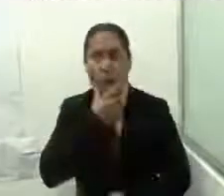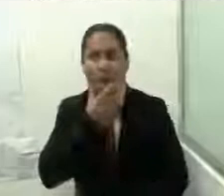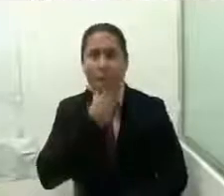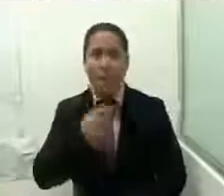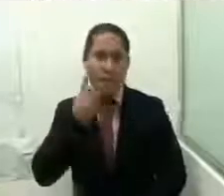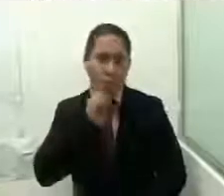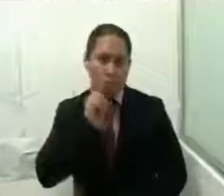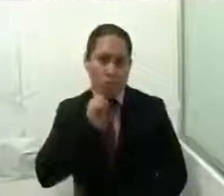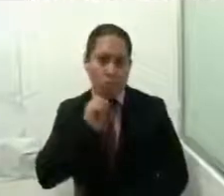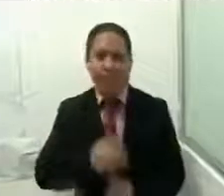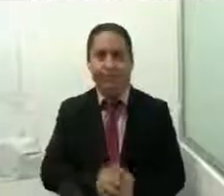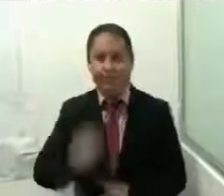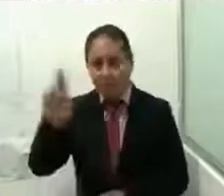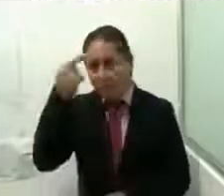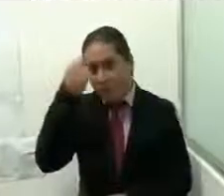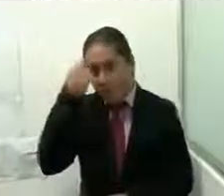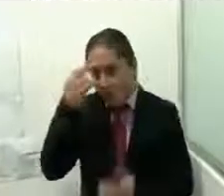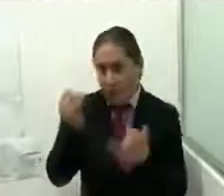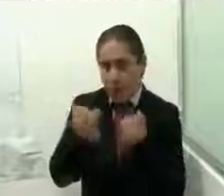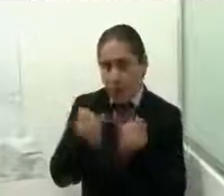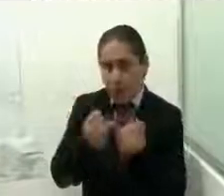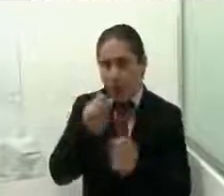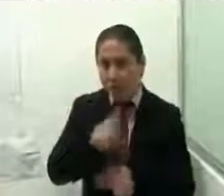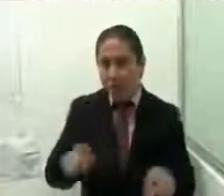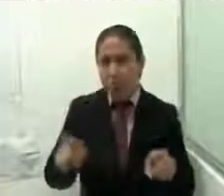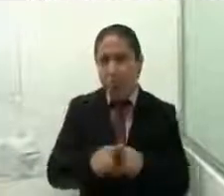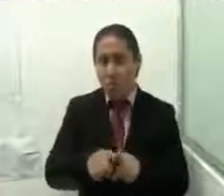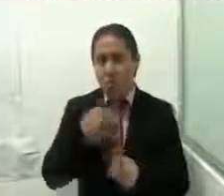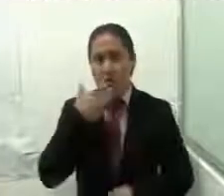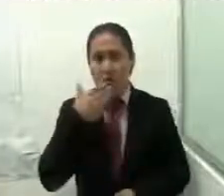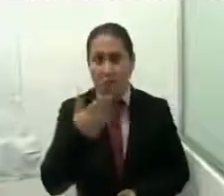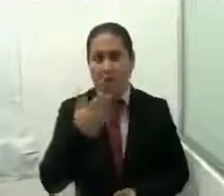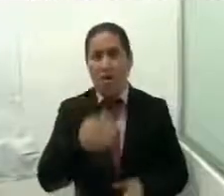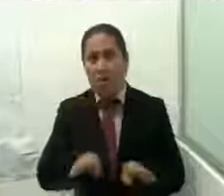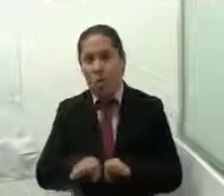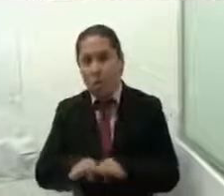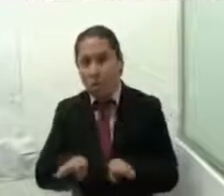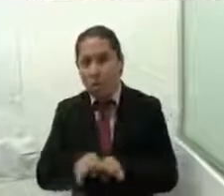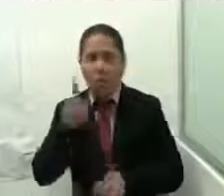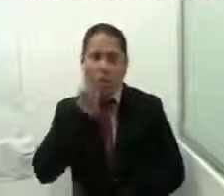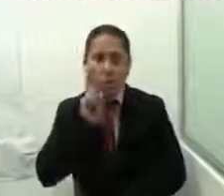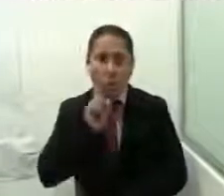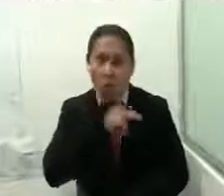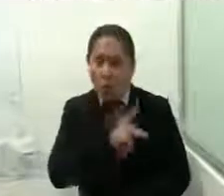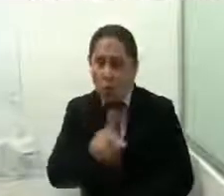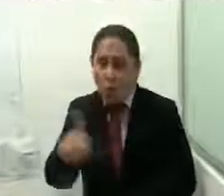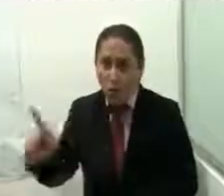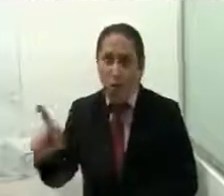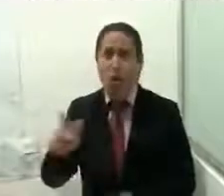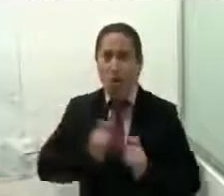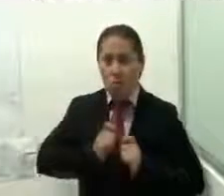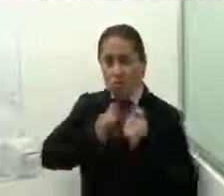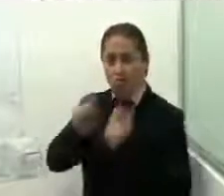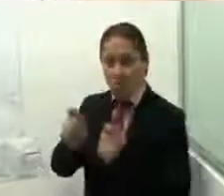Recordemos también que el bienestar de las mujeres se alcanza principalmente mediante su empoderamiento, proceso donde las mujeres